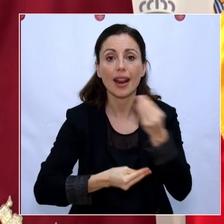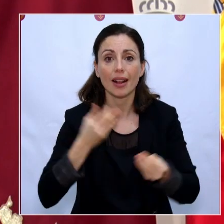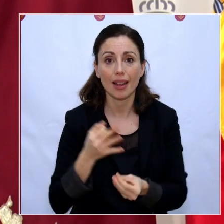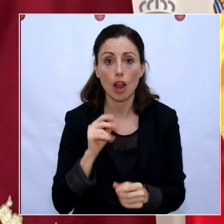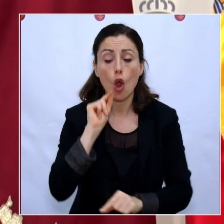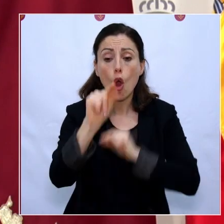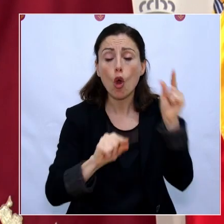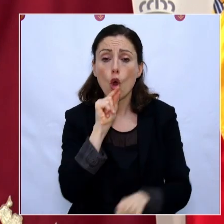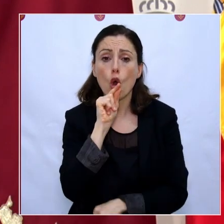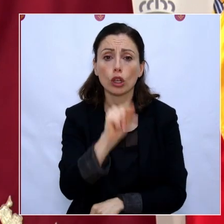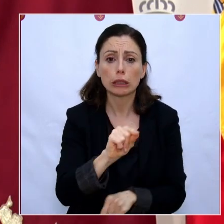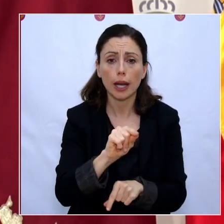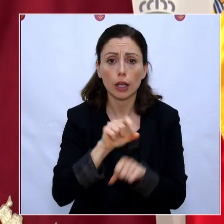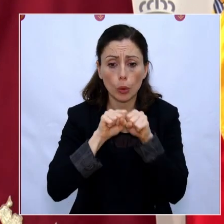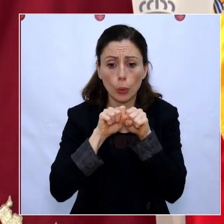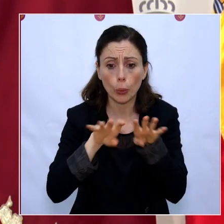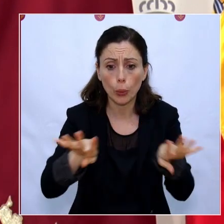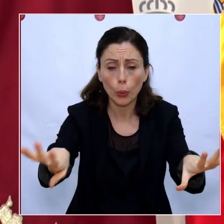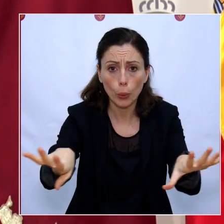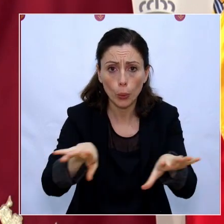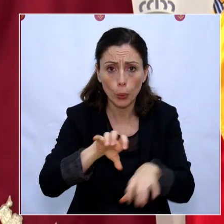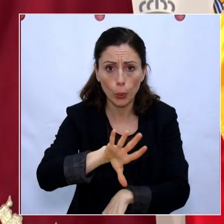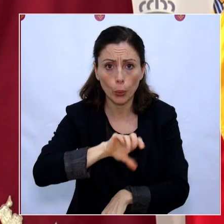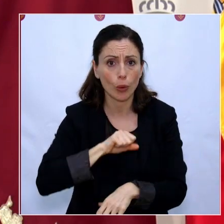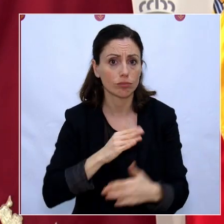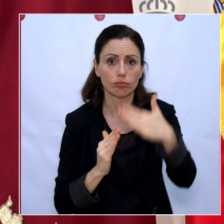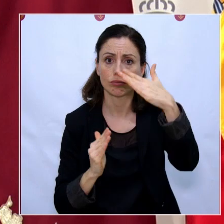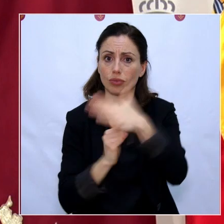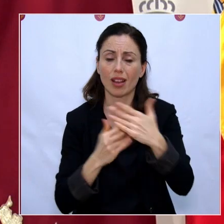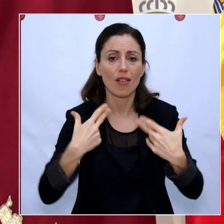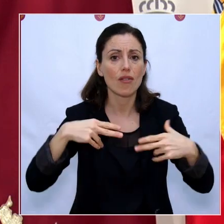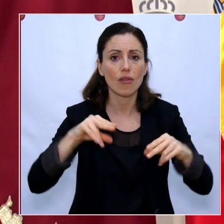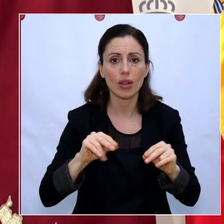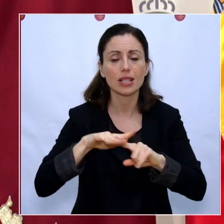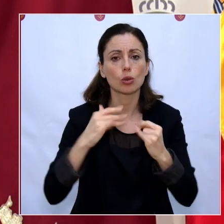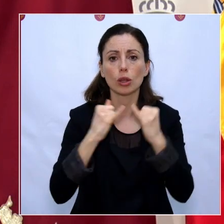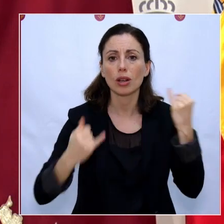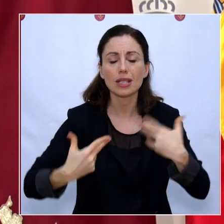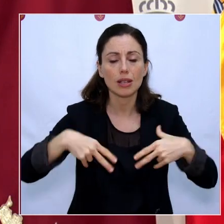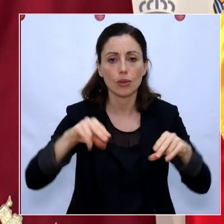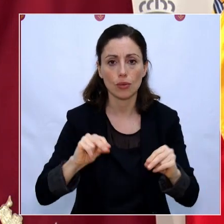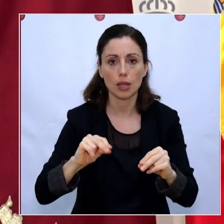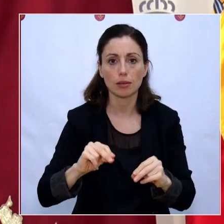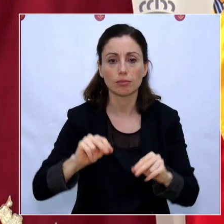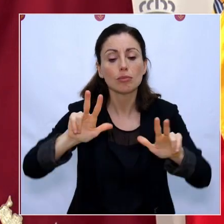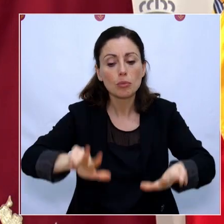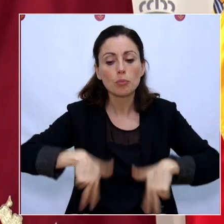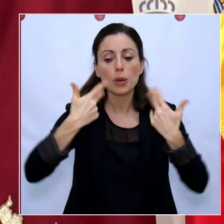contagios, lo que hará que toda esta crisis tenga un punto y final. Permítanme un mensaje final.